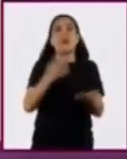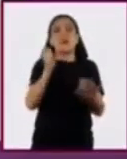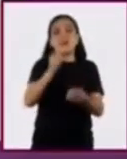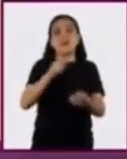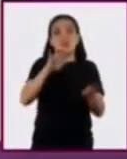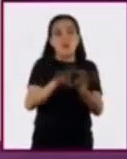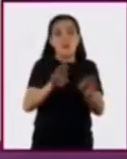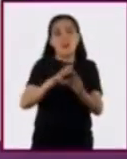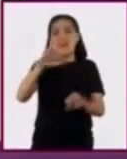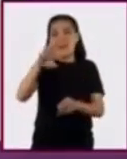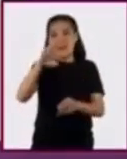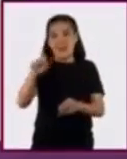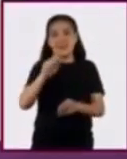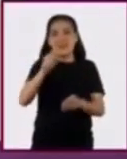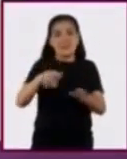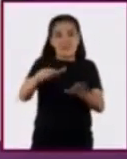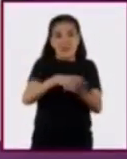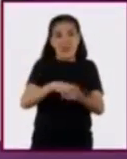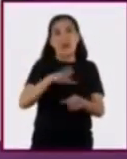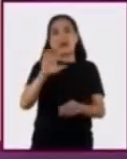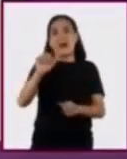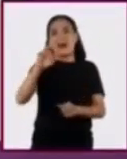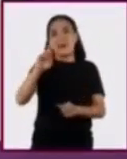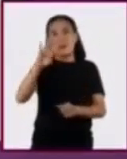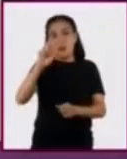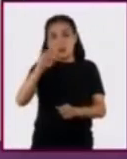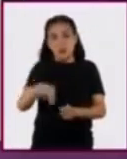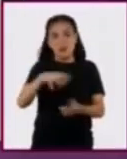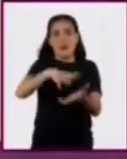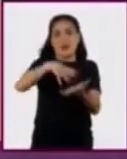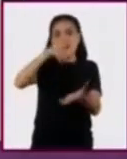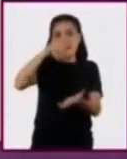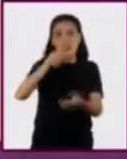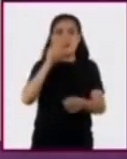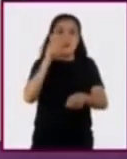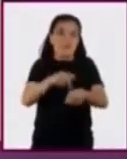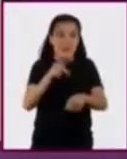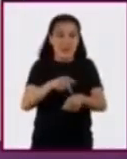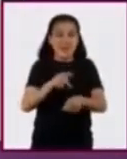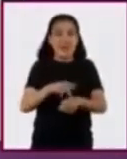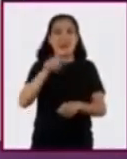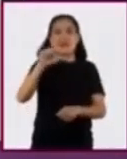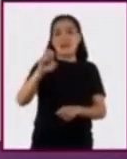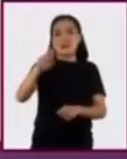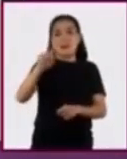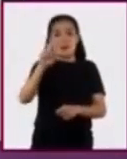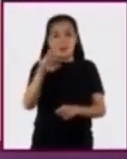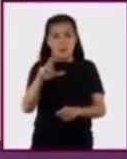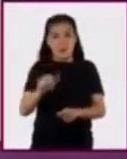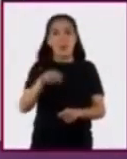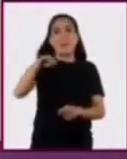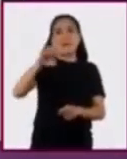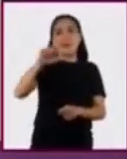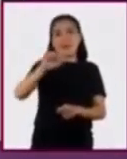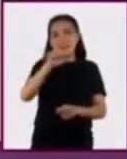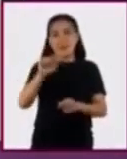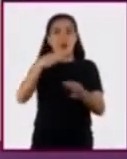abono de res, carbón, harina de roca, levadura y melaza.